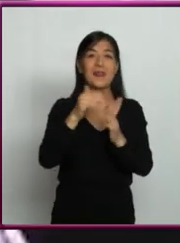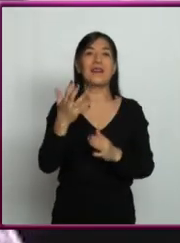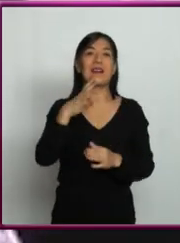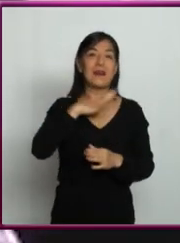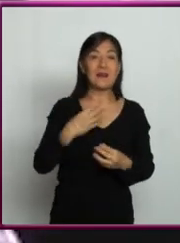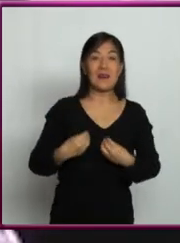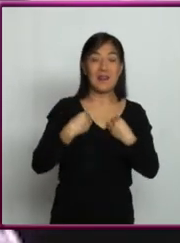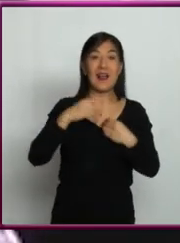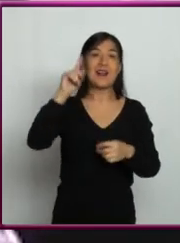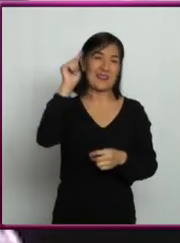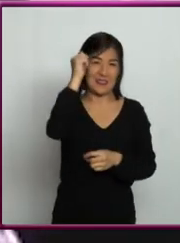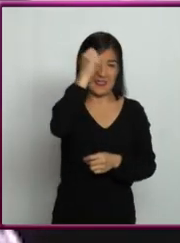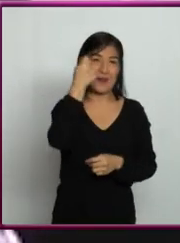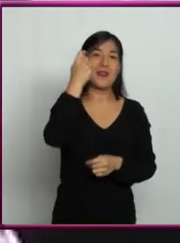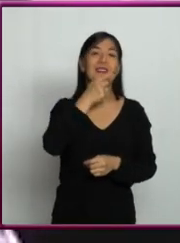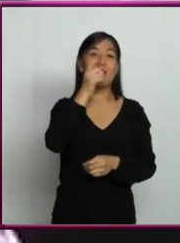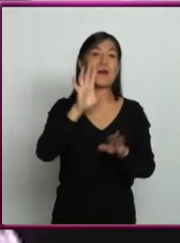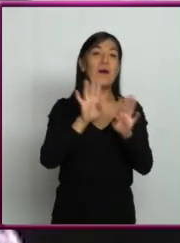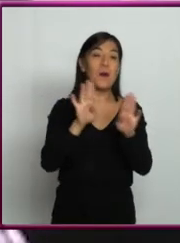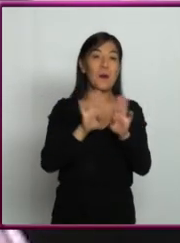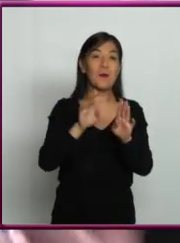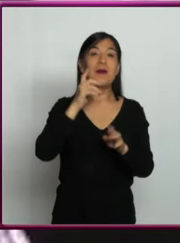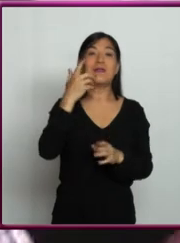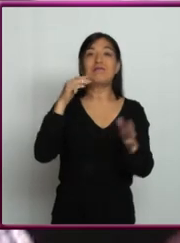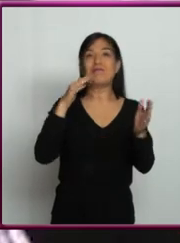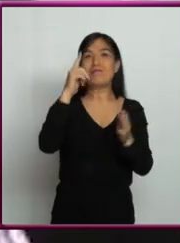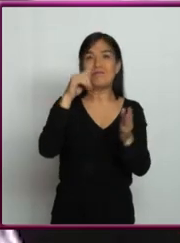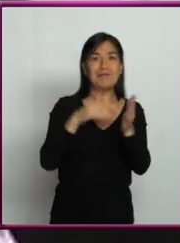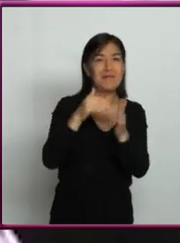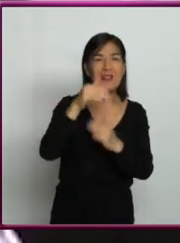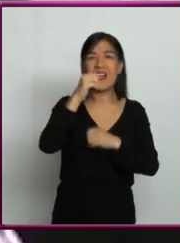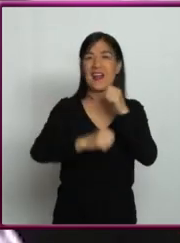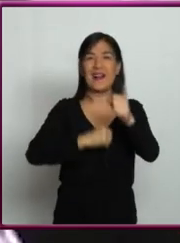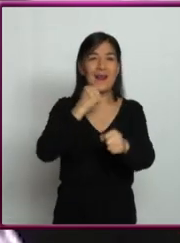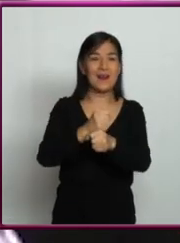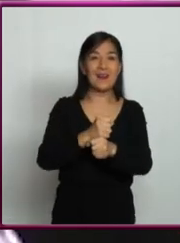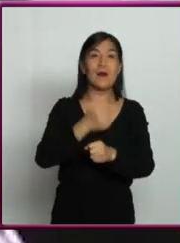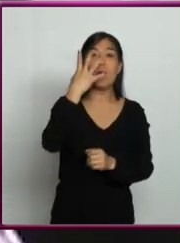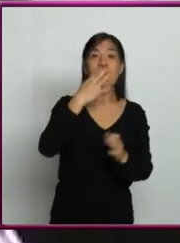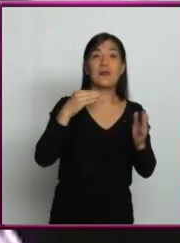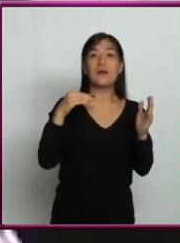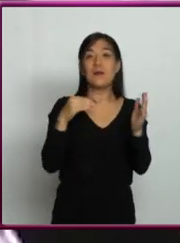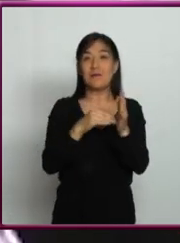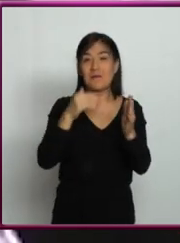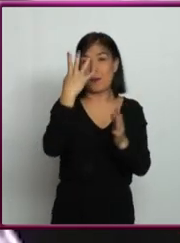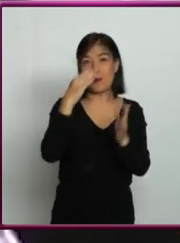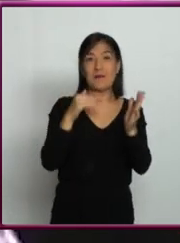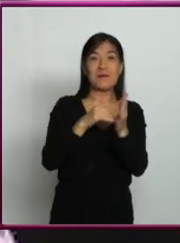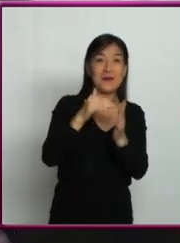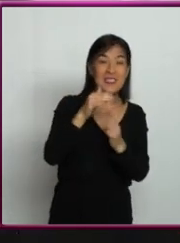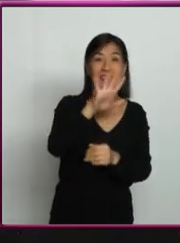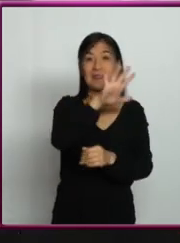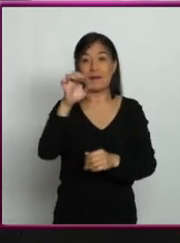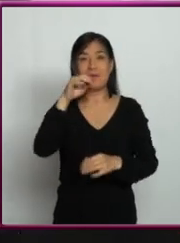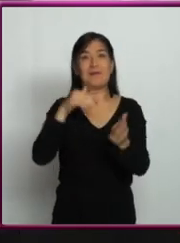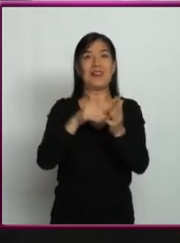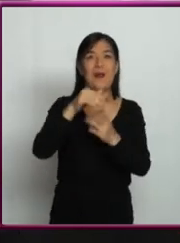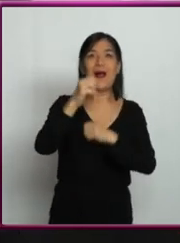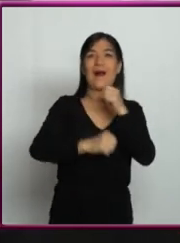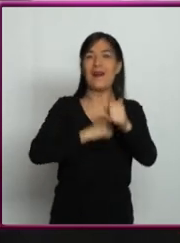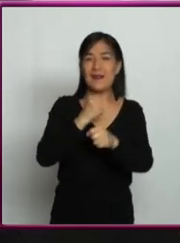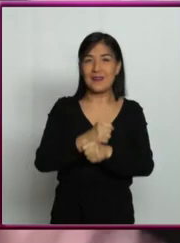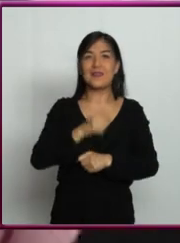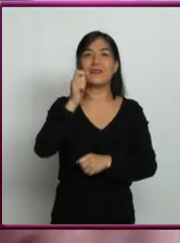vivir como diez mil millones de años. Sabemos que el Sol tiene una edad de cuatro mil quinientos millones de años, pero no por el Sol.